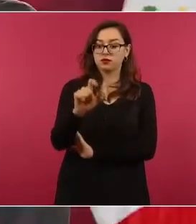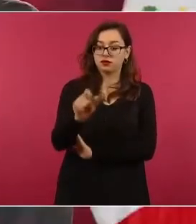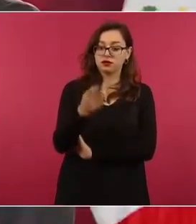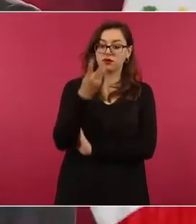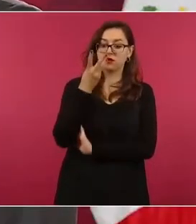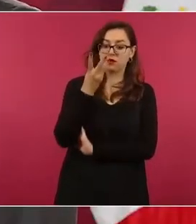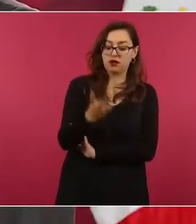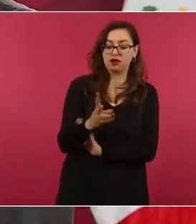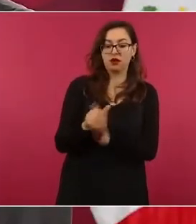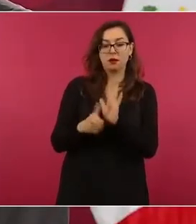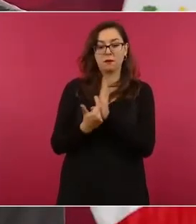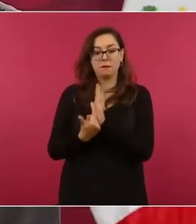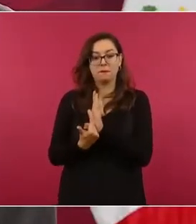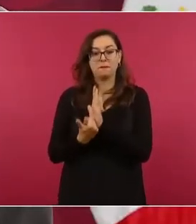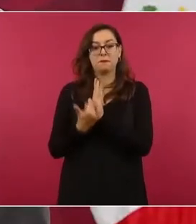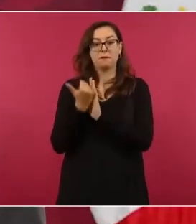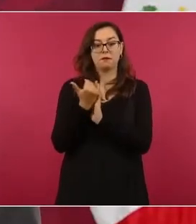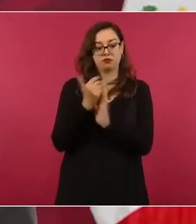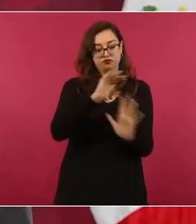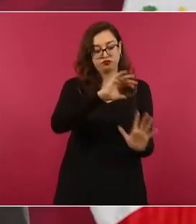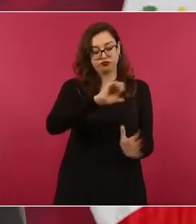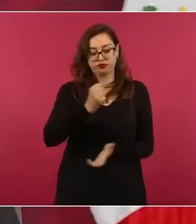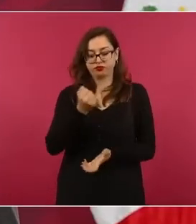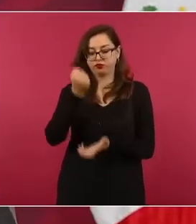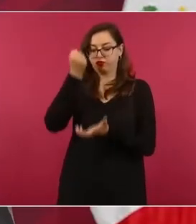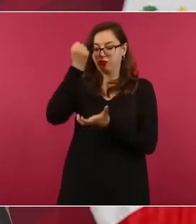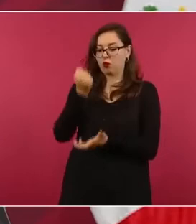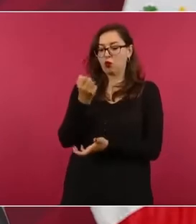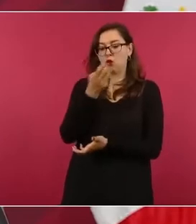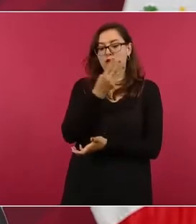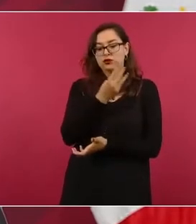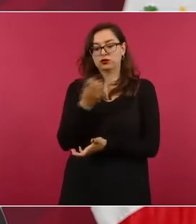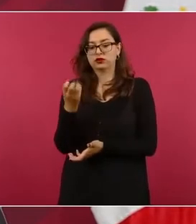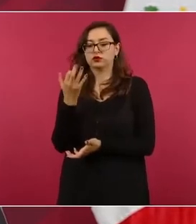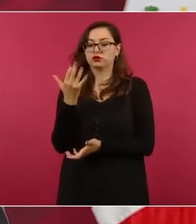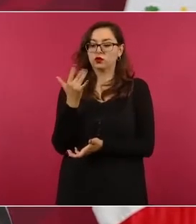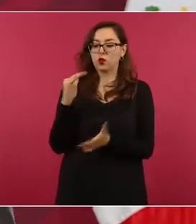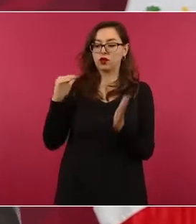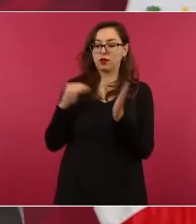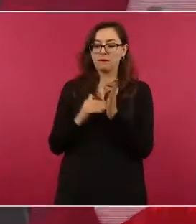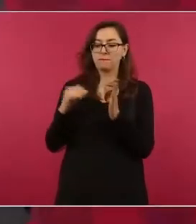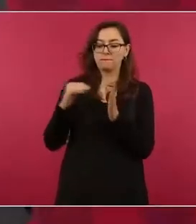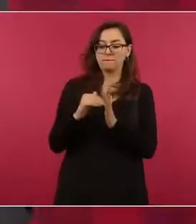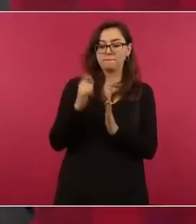24, como 450 mil millones de pesos